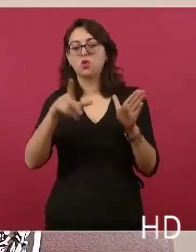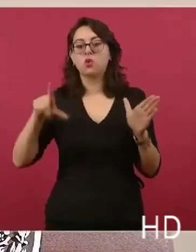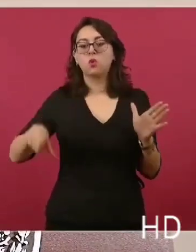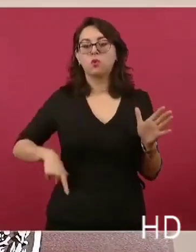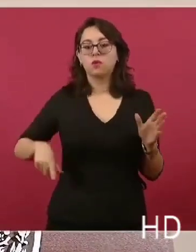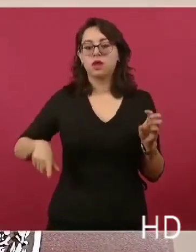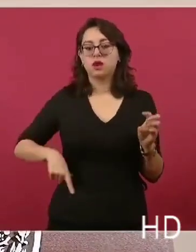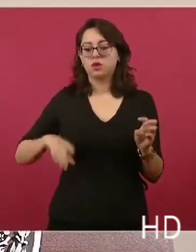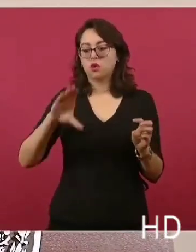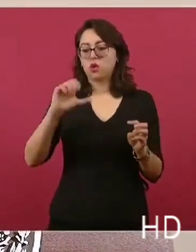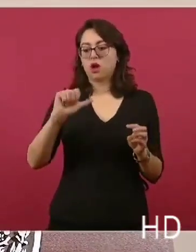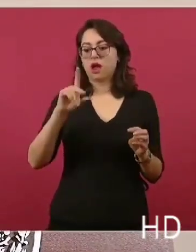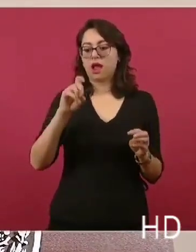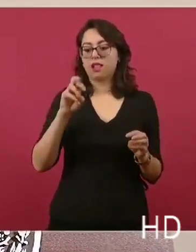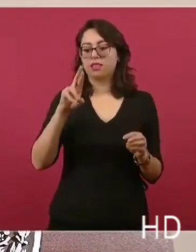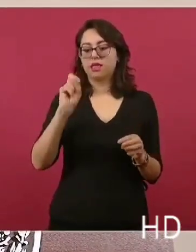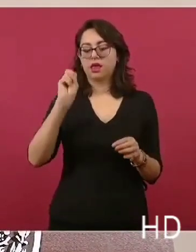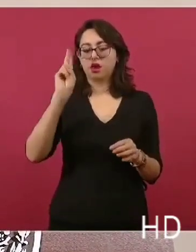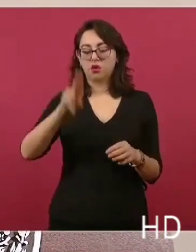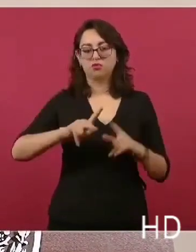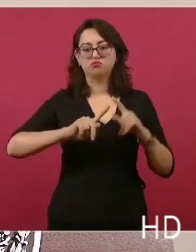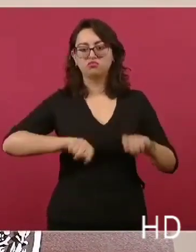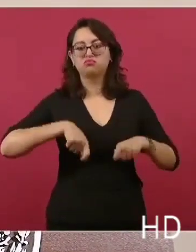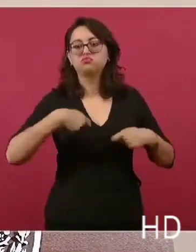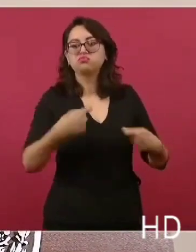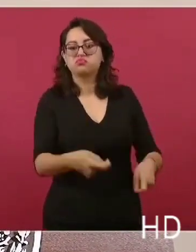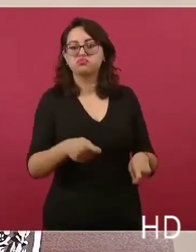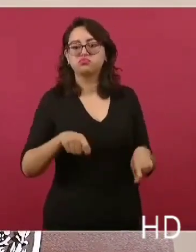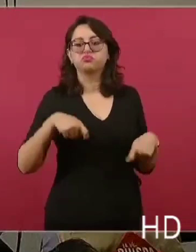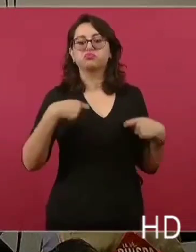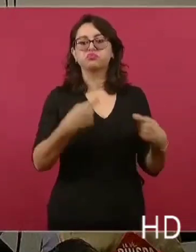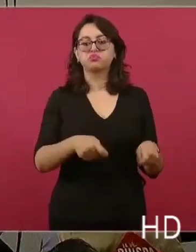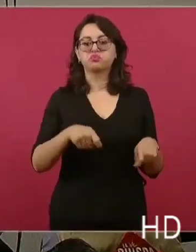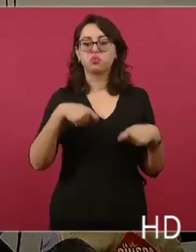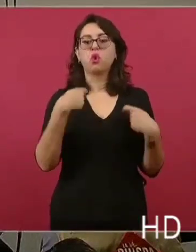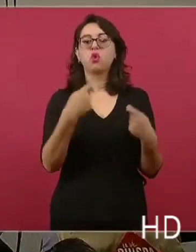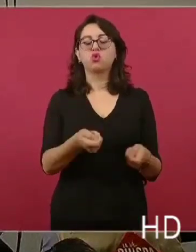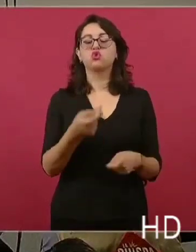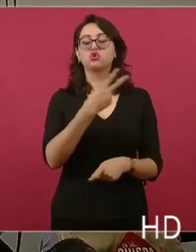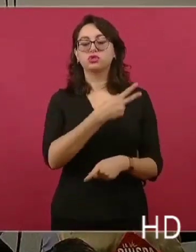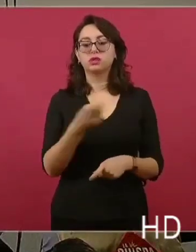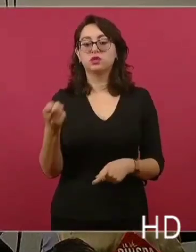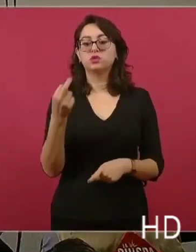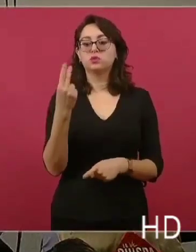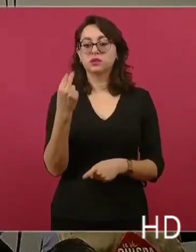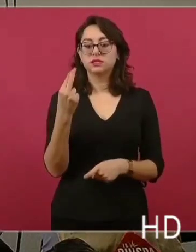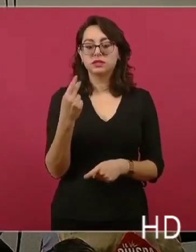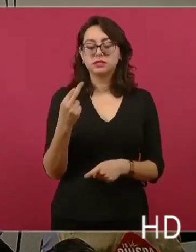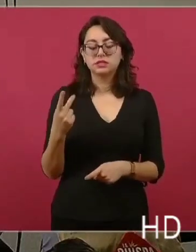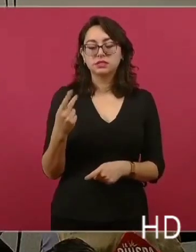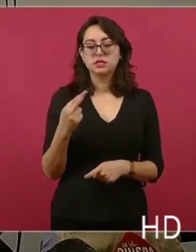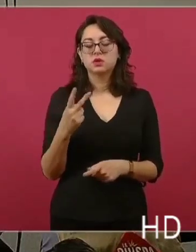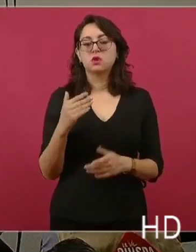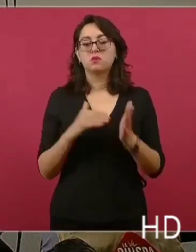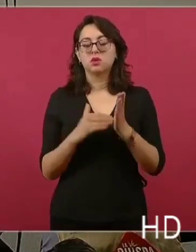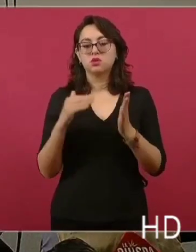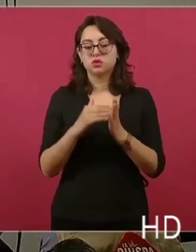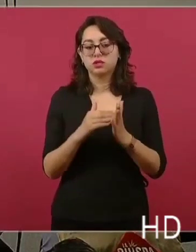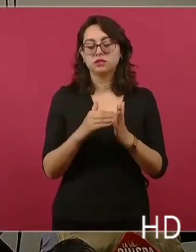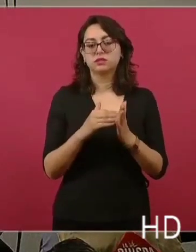por un total de 225 millones 212 mil 906